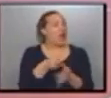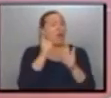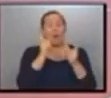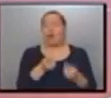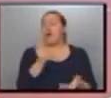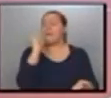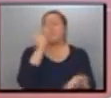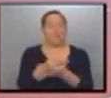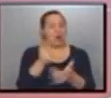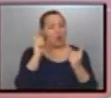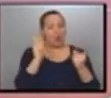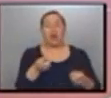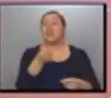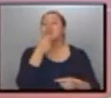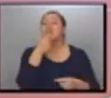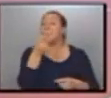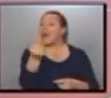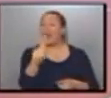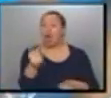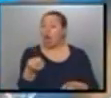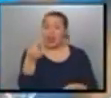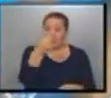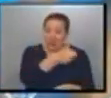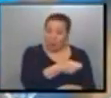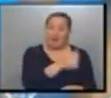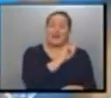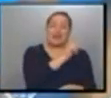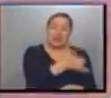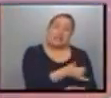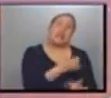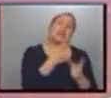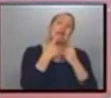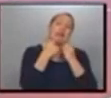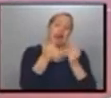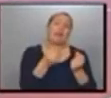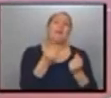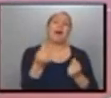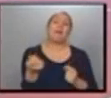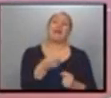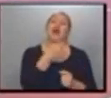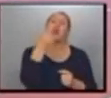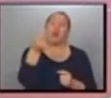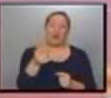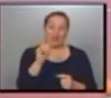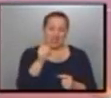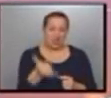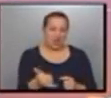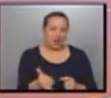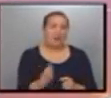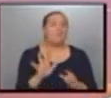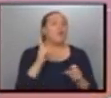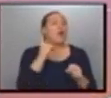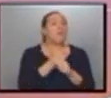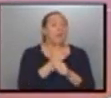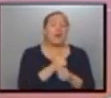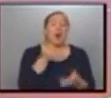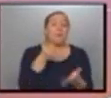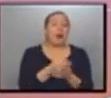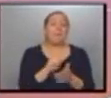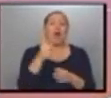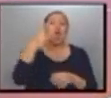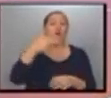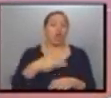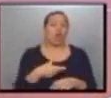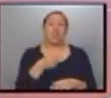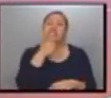si no te lo reintegran, podés reclamar para que te lo reintegren. Pero siempre tenés que pagar, primero, exactamente, para que no te corten el servicio. En